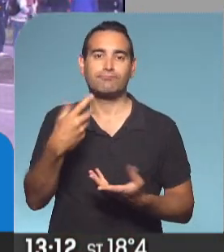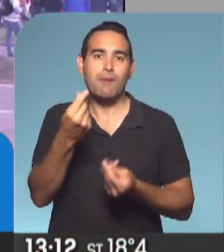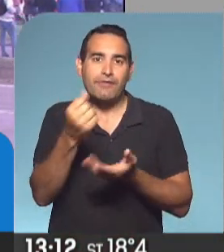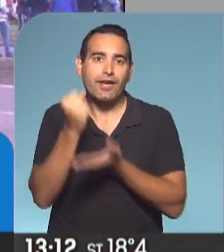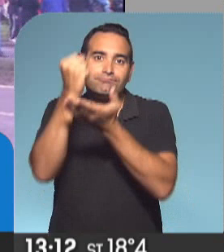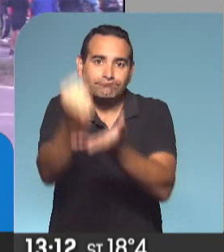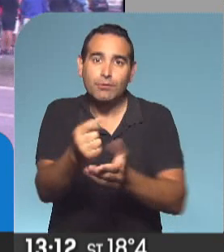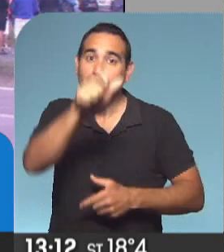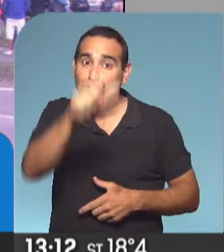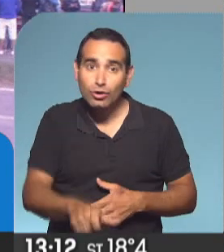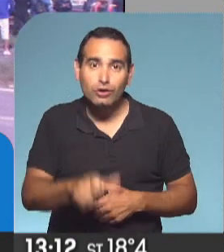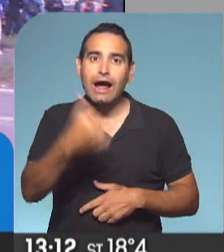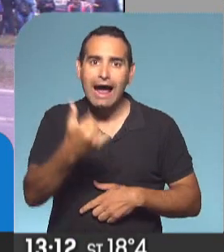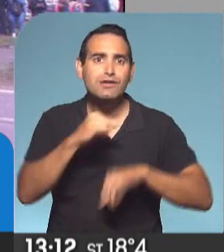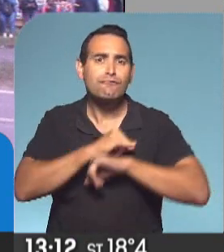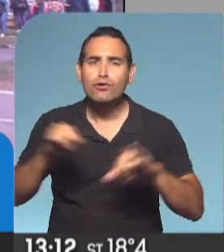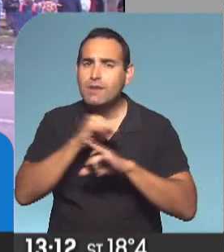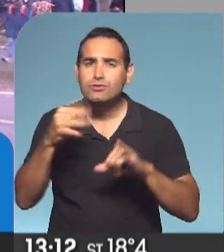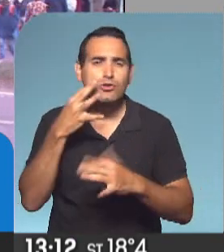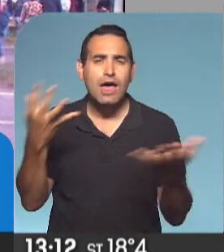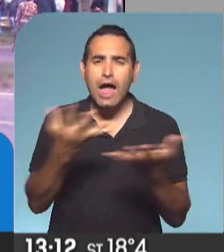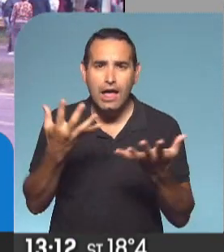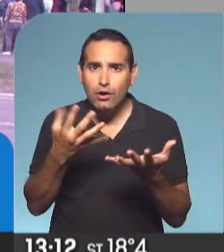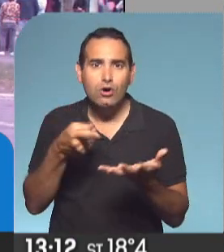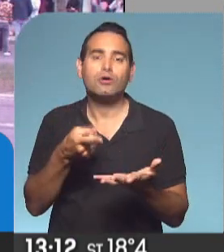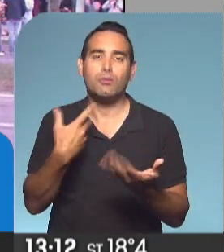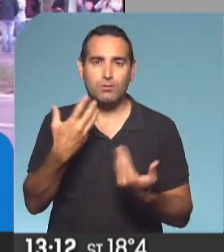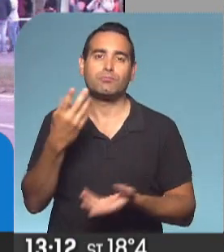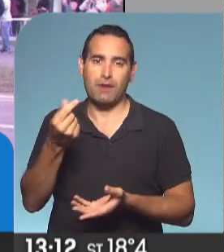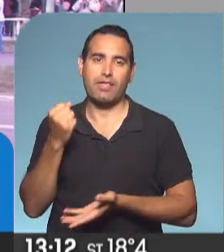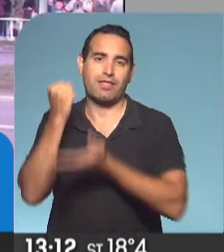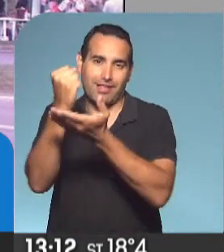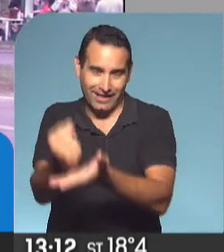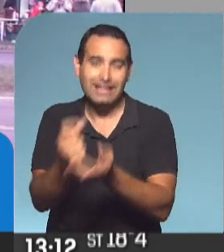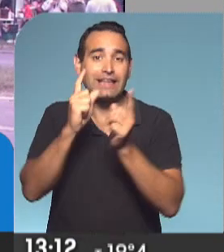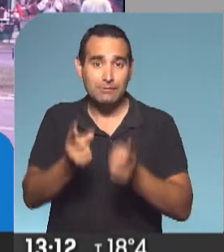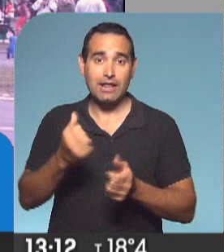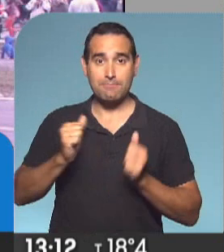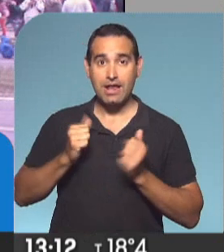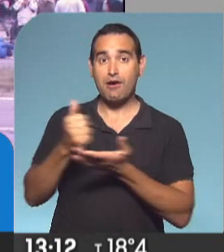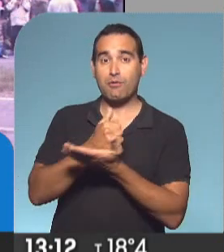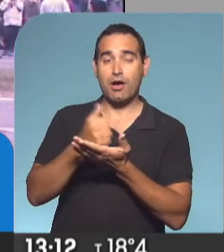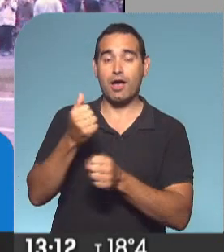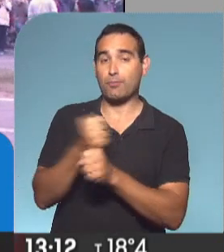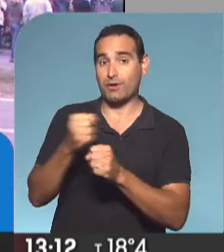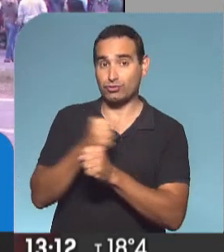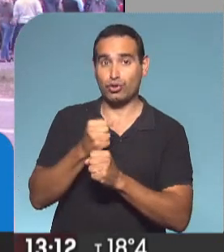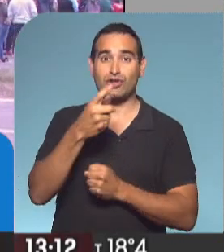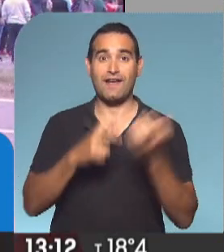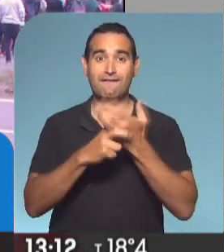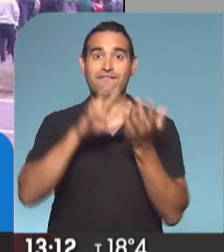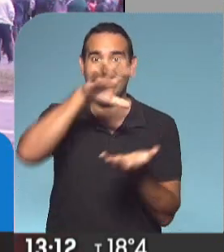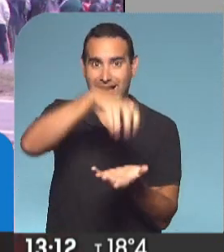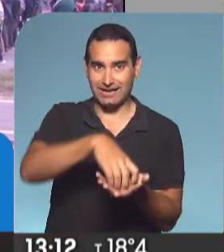para aquel que pueda aportar algún dato y estamos esperando la aprobación por parte de la fiscalía de esta